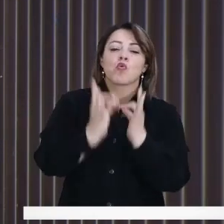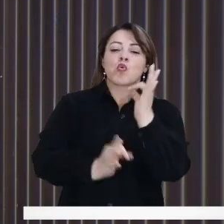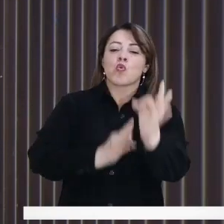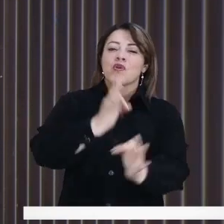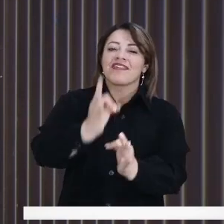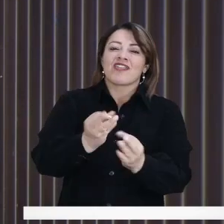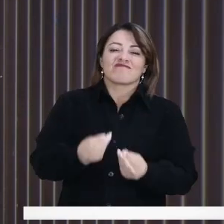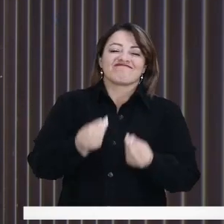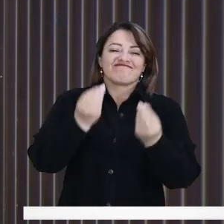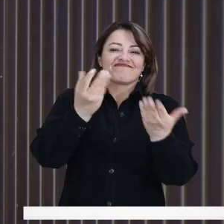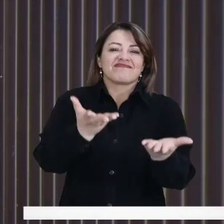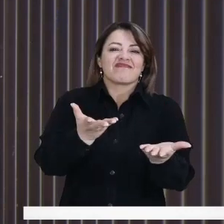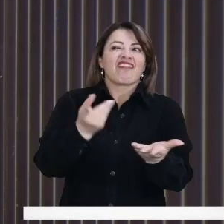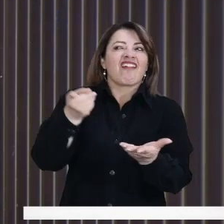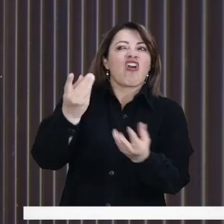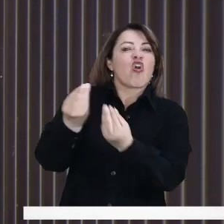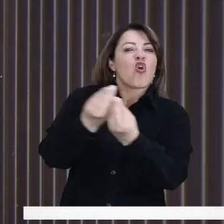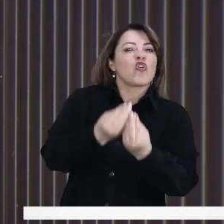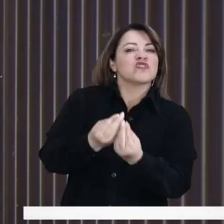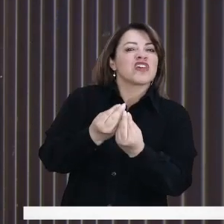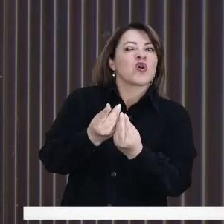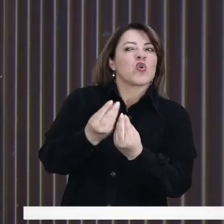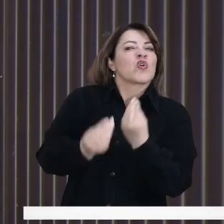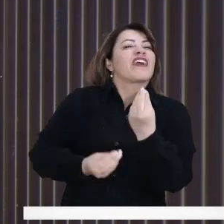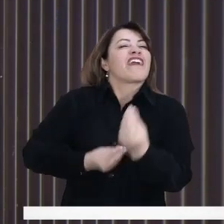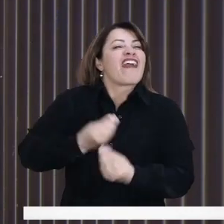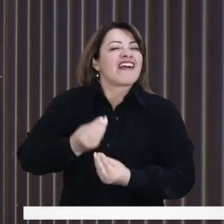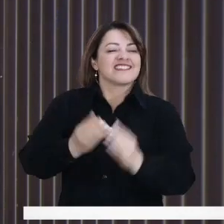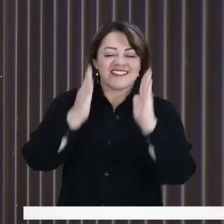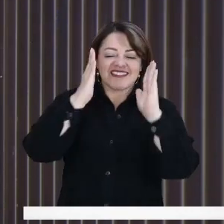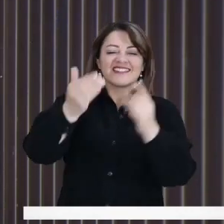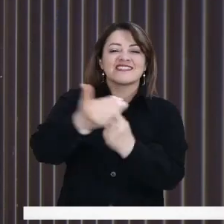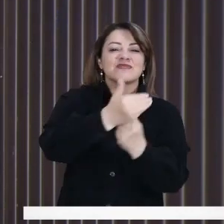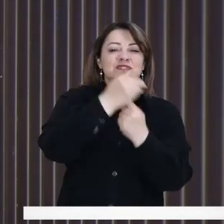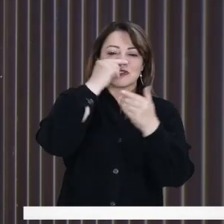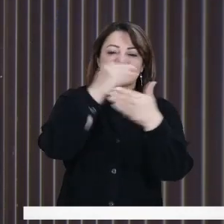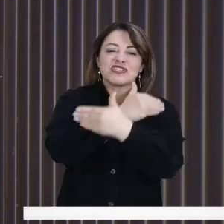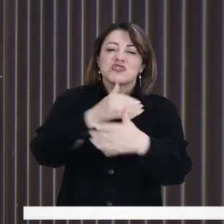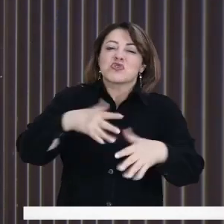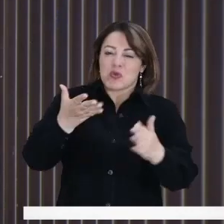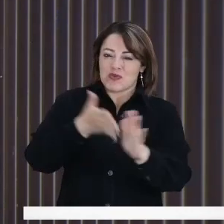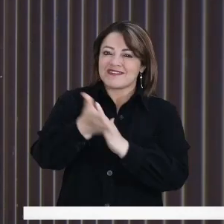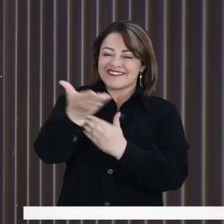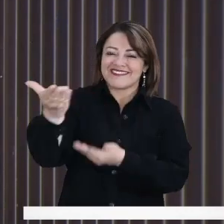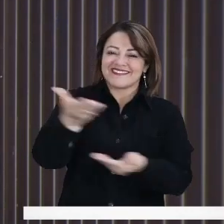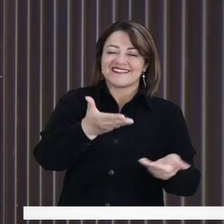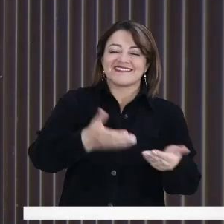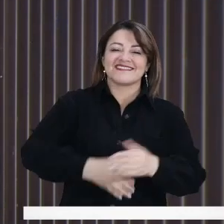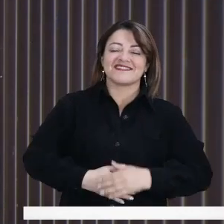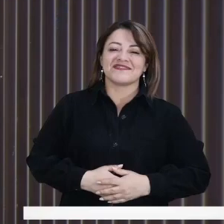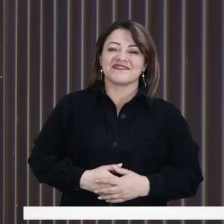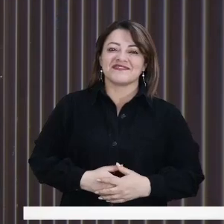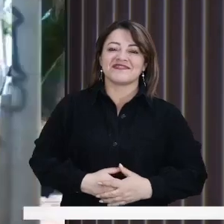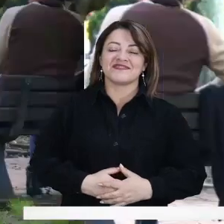Acompáñenme a descubrir qué acciones se toman en pro de ellos y para evitar que sean violentados. Bienvenidos.